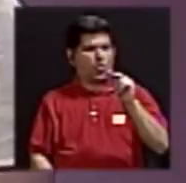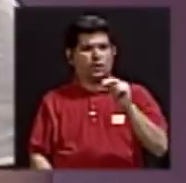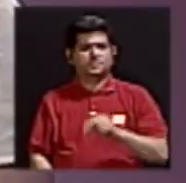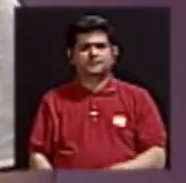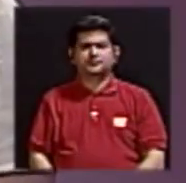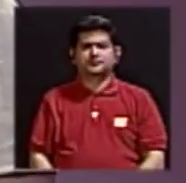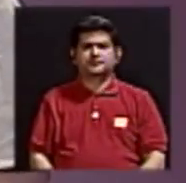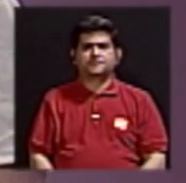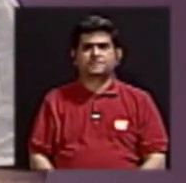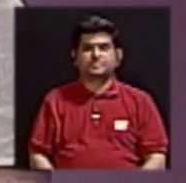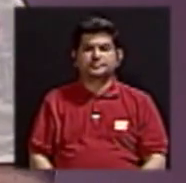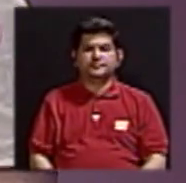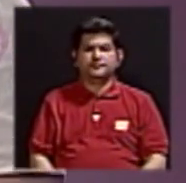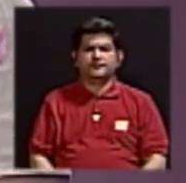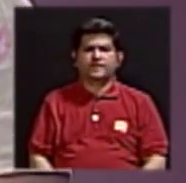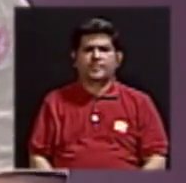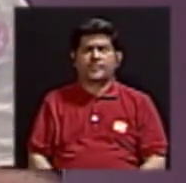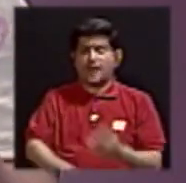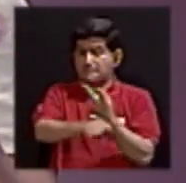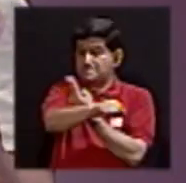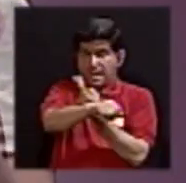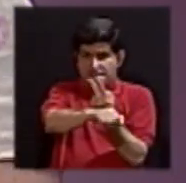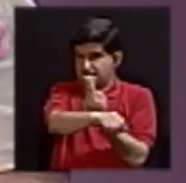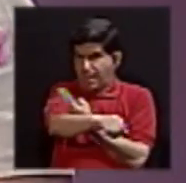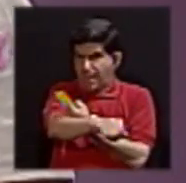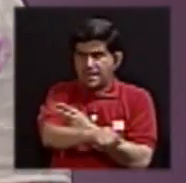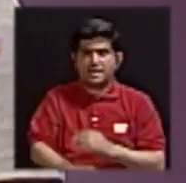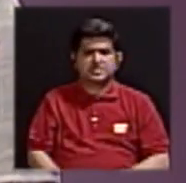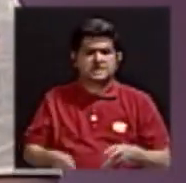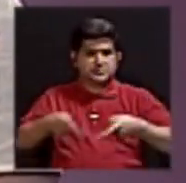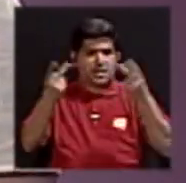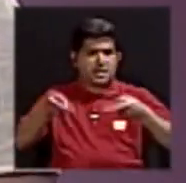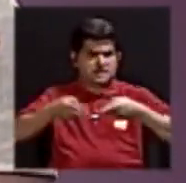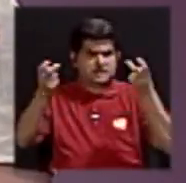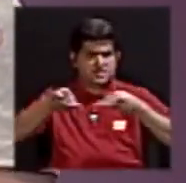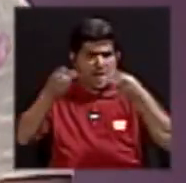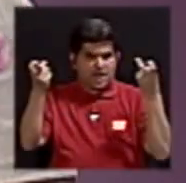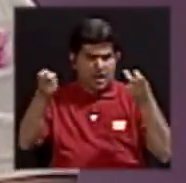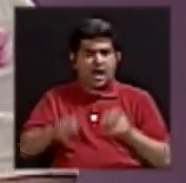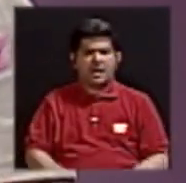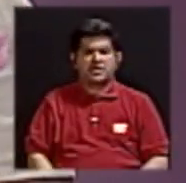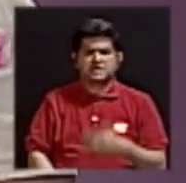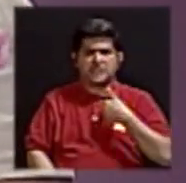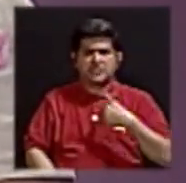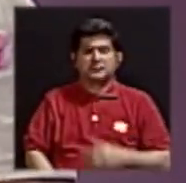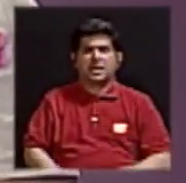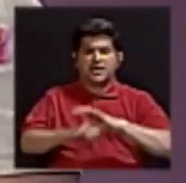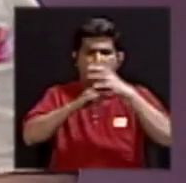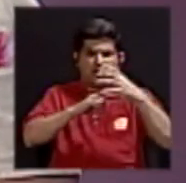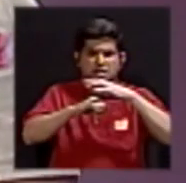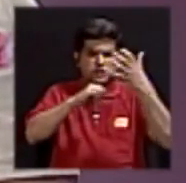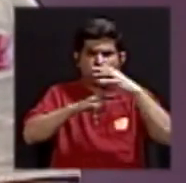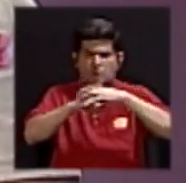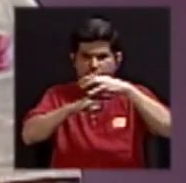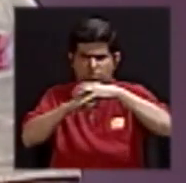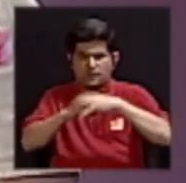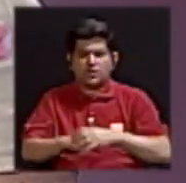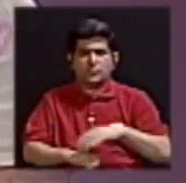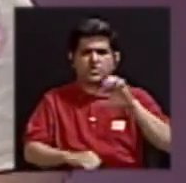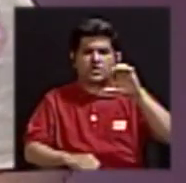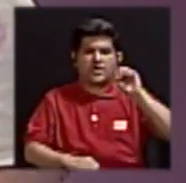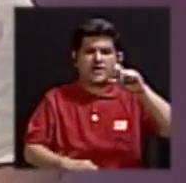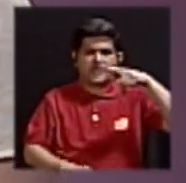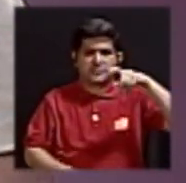no, digamos, dieta, verduras, ensaladas, ¿verdad? Ensaladas de repollo, de lechuga, espinacas,